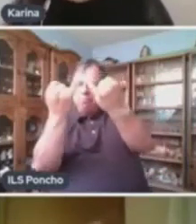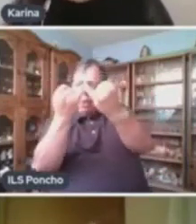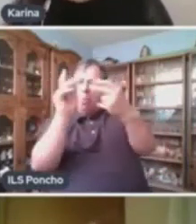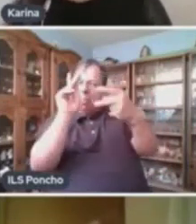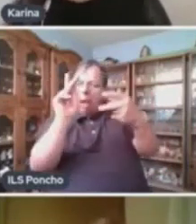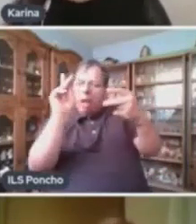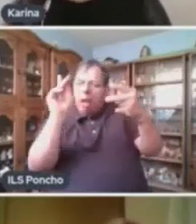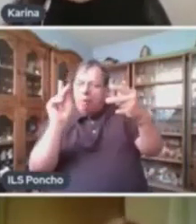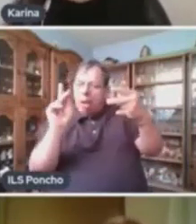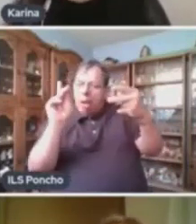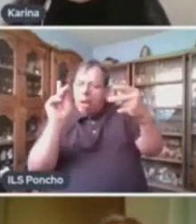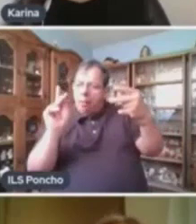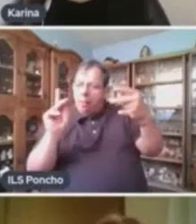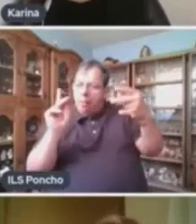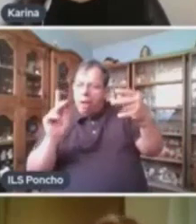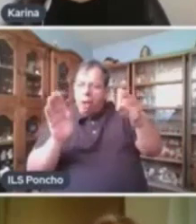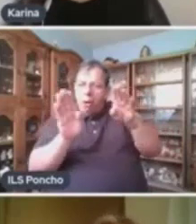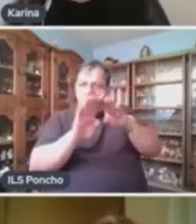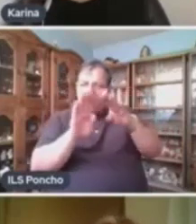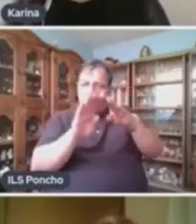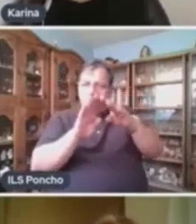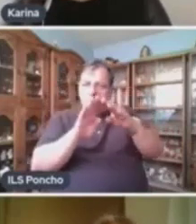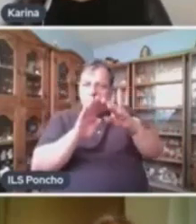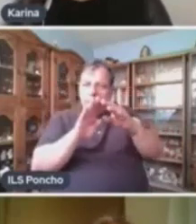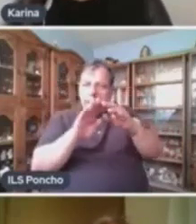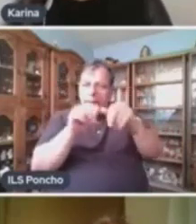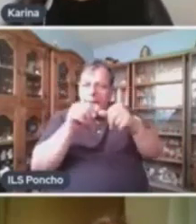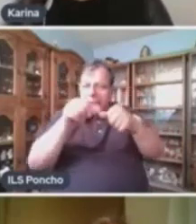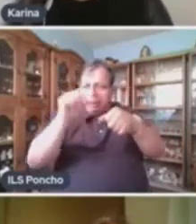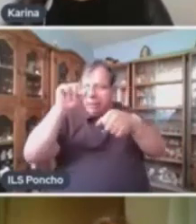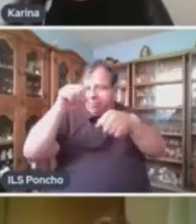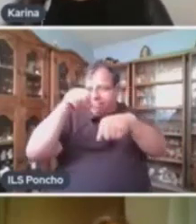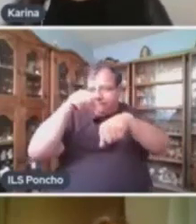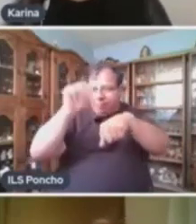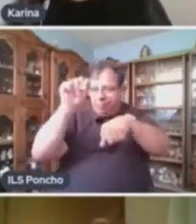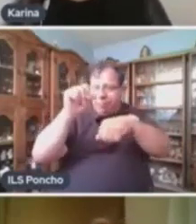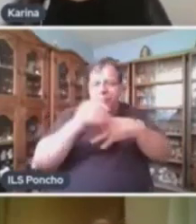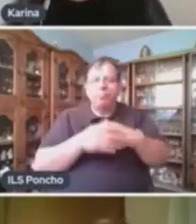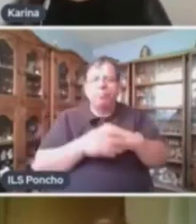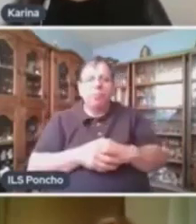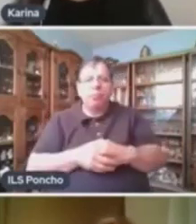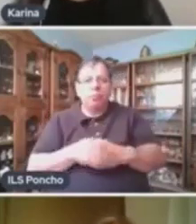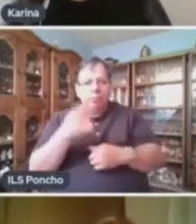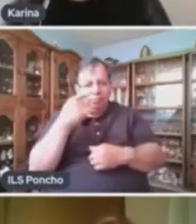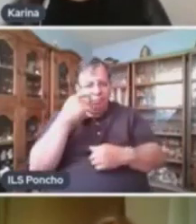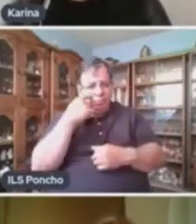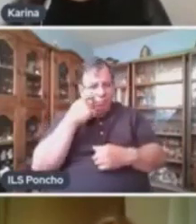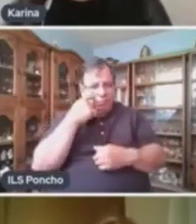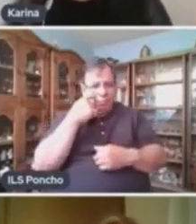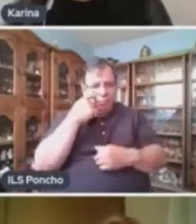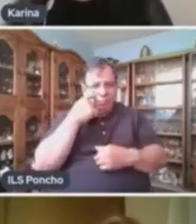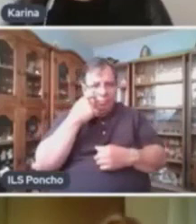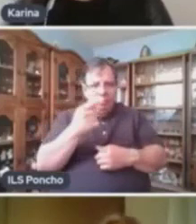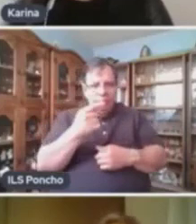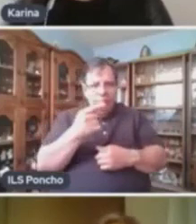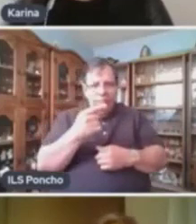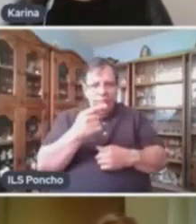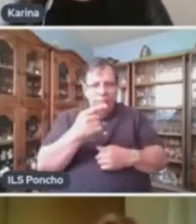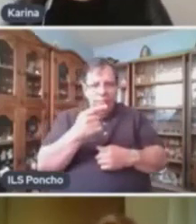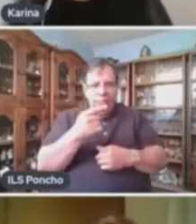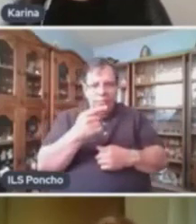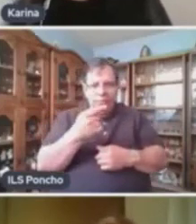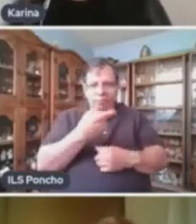de la vocal acentuada o tónica Tenemos en este caso un ejemplo de rima